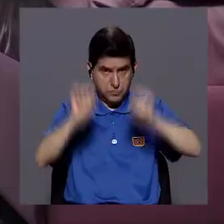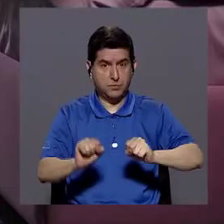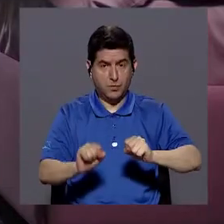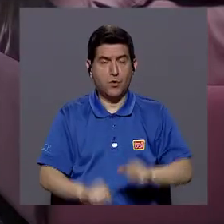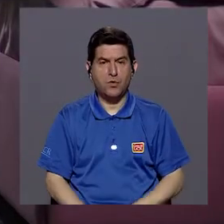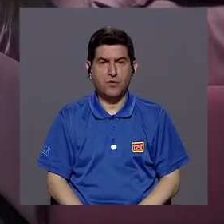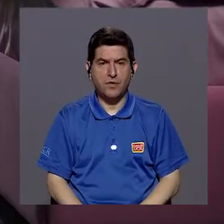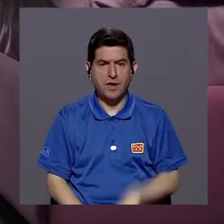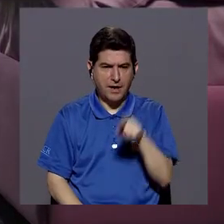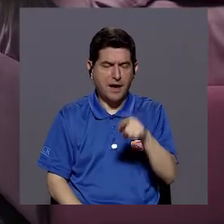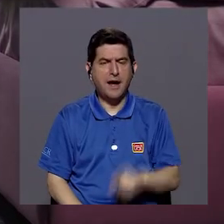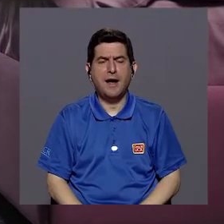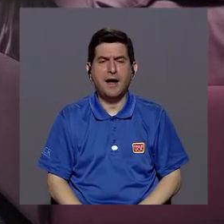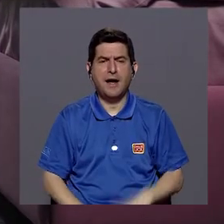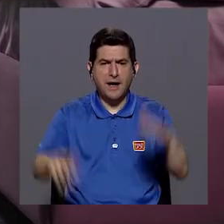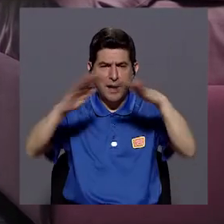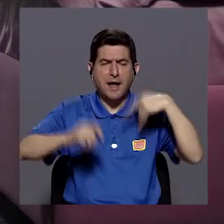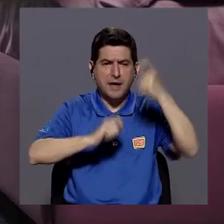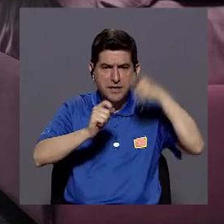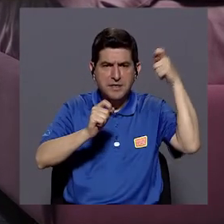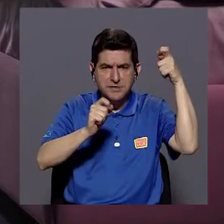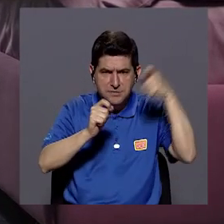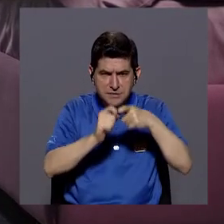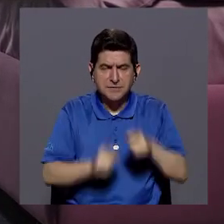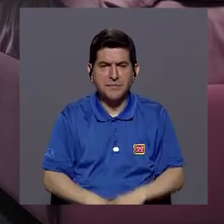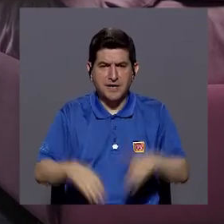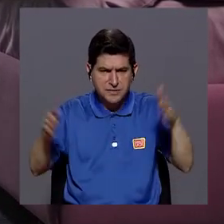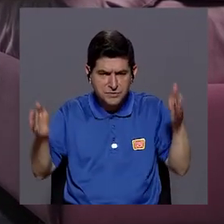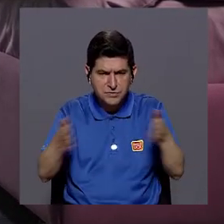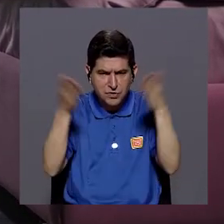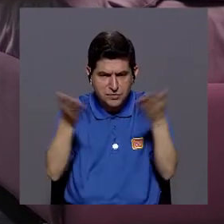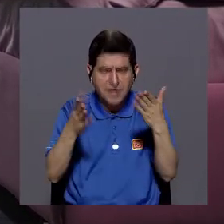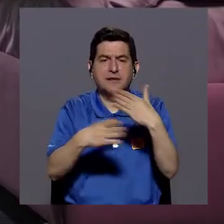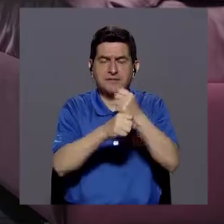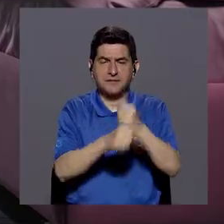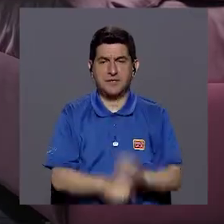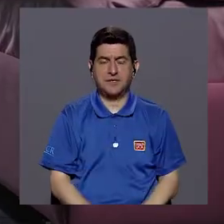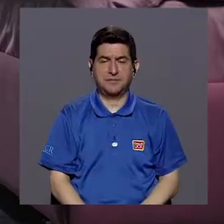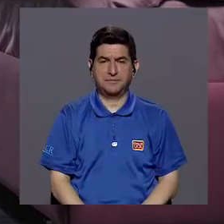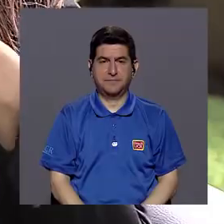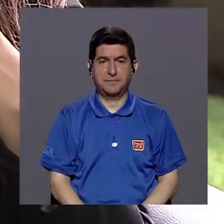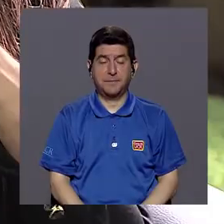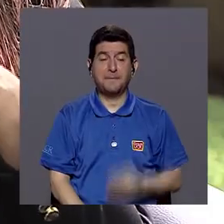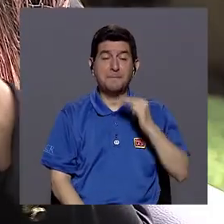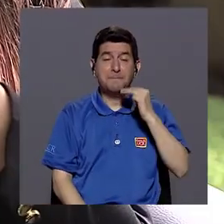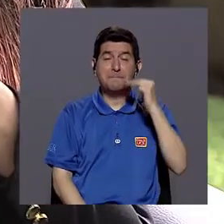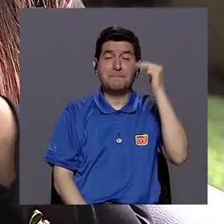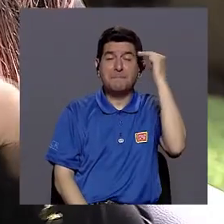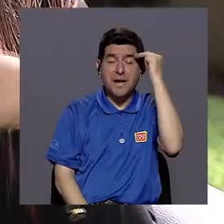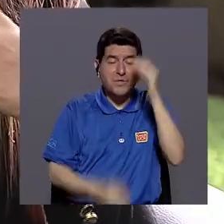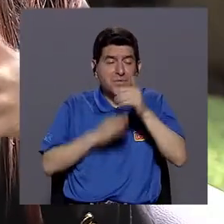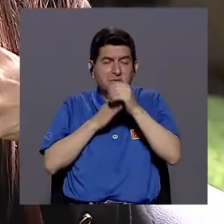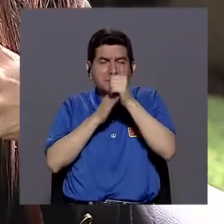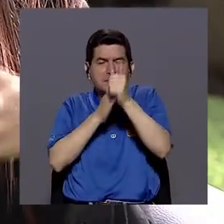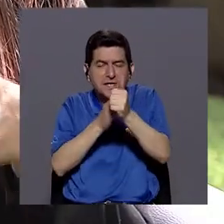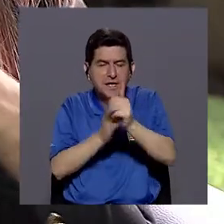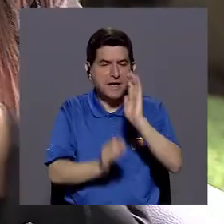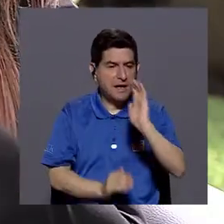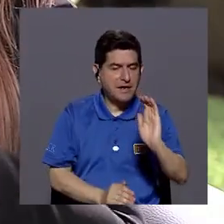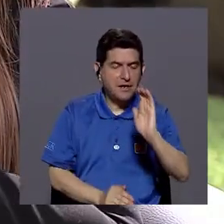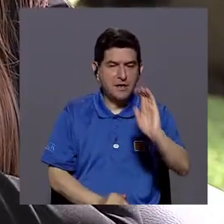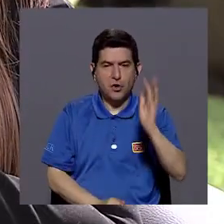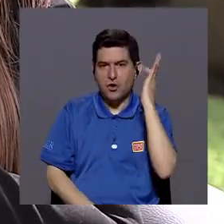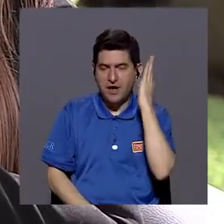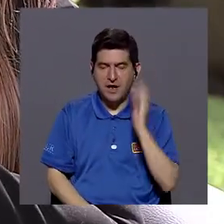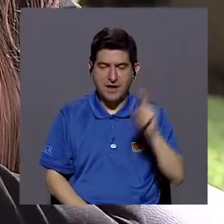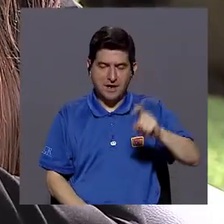sacar espacios específicos para esta estimulación. Si bien es cierto, la madurez nos va guiando a lo que el niño o la